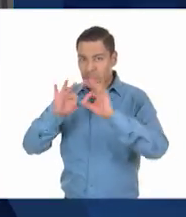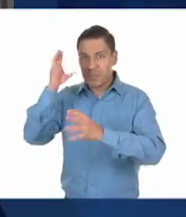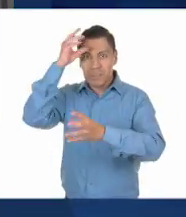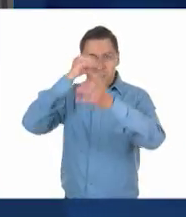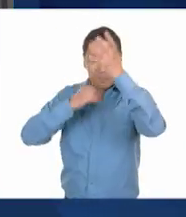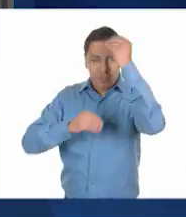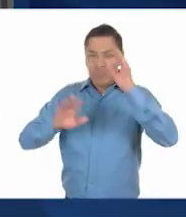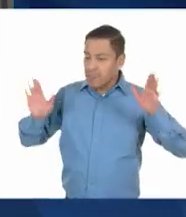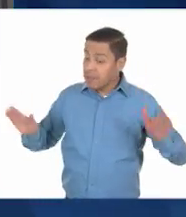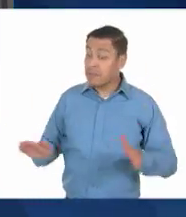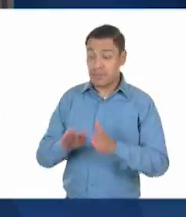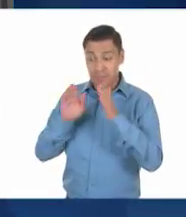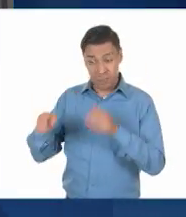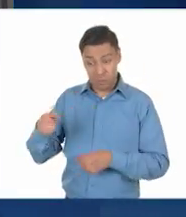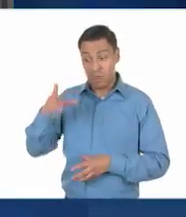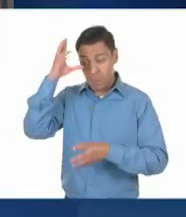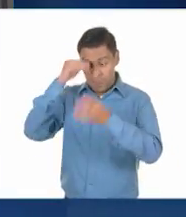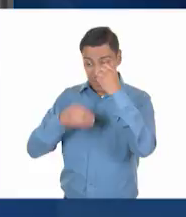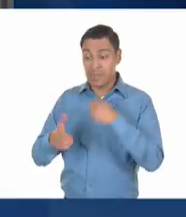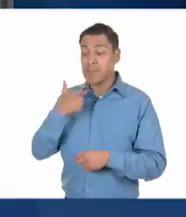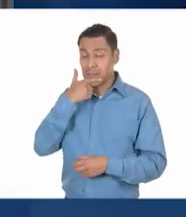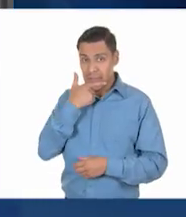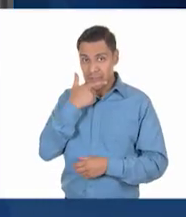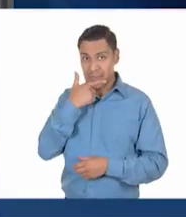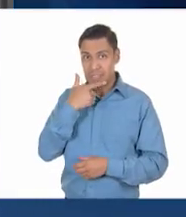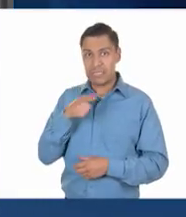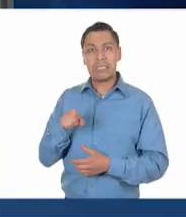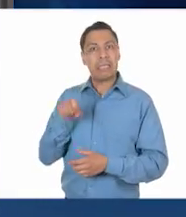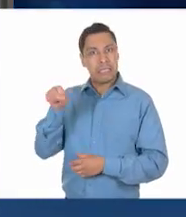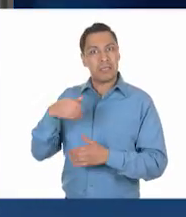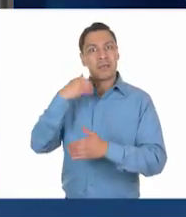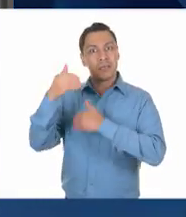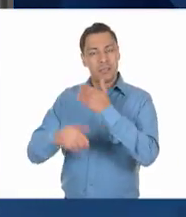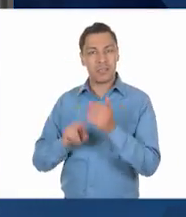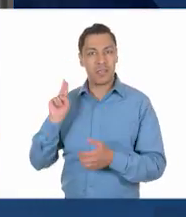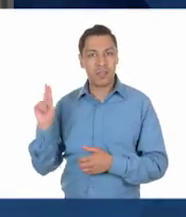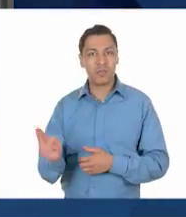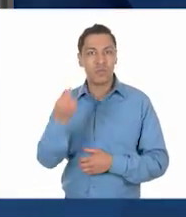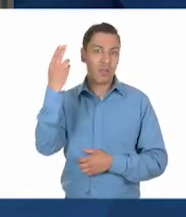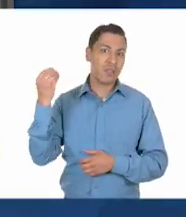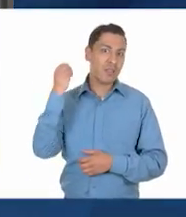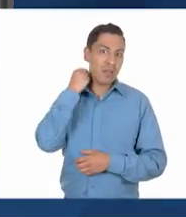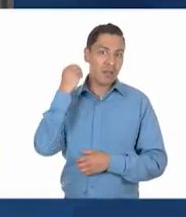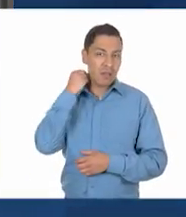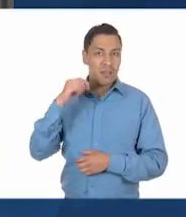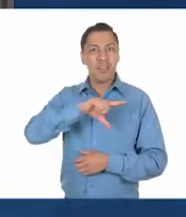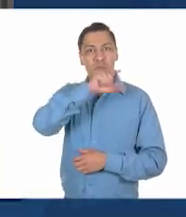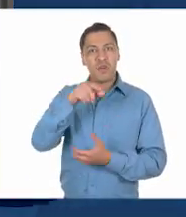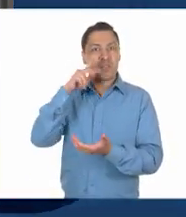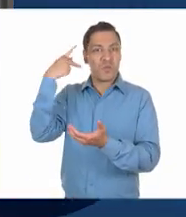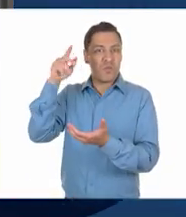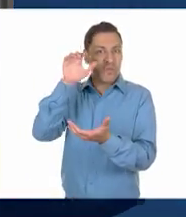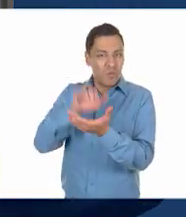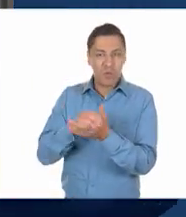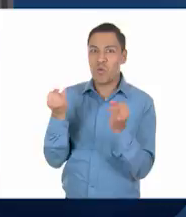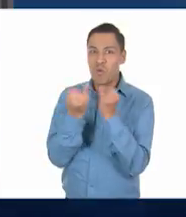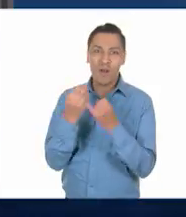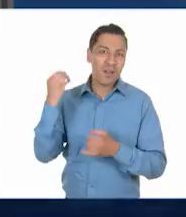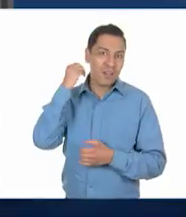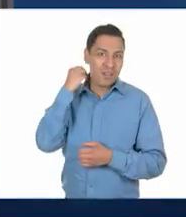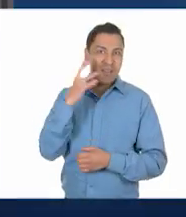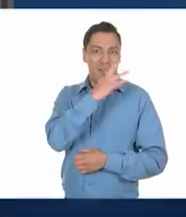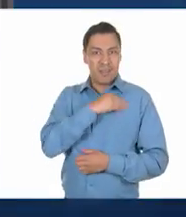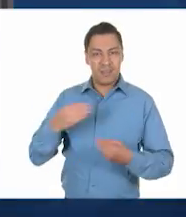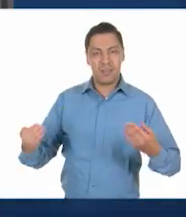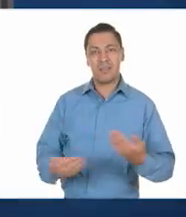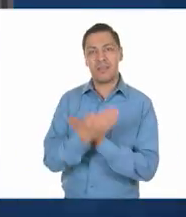y la motivaron a aprender inglés. Matilde estudió Derecho en la Universidad Estatal, se casó con un abogado y tiene dos hijas que se